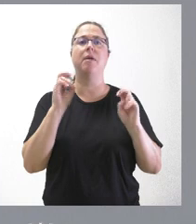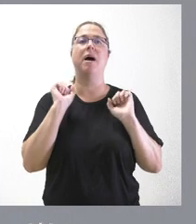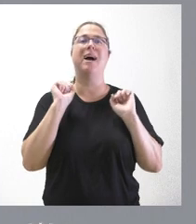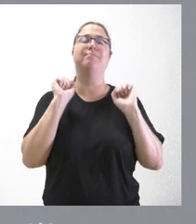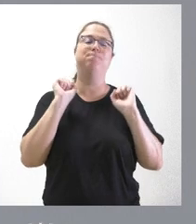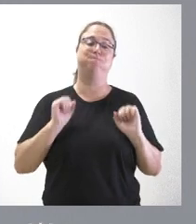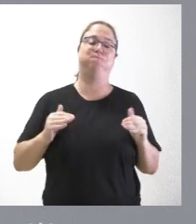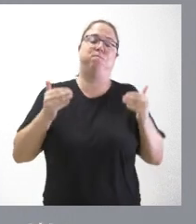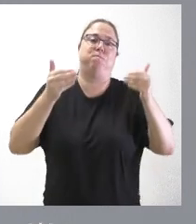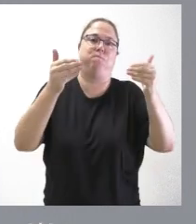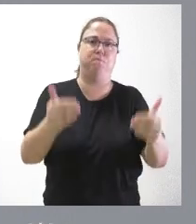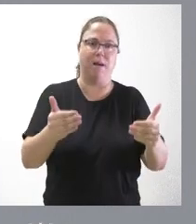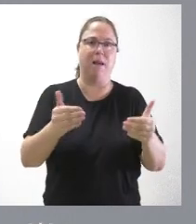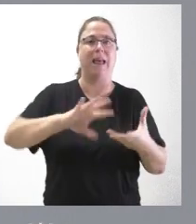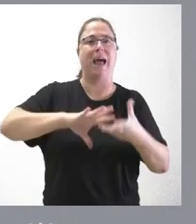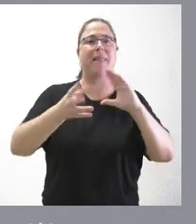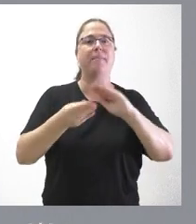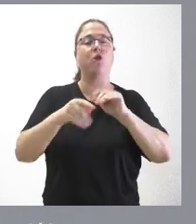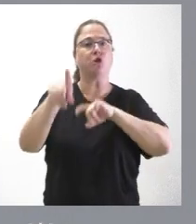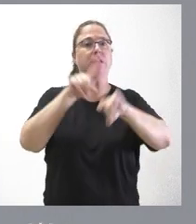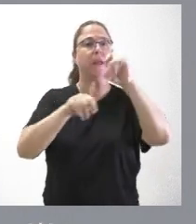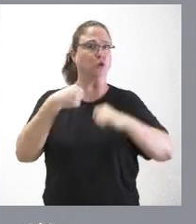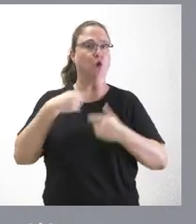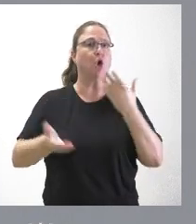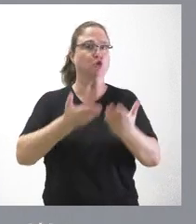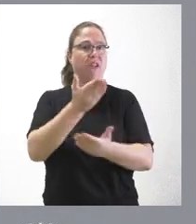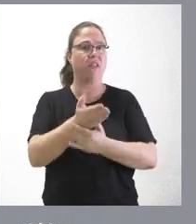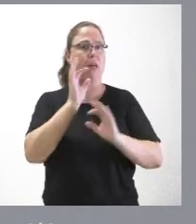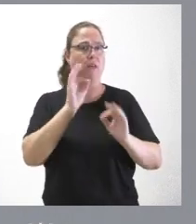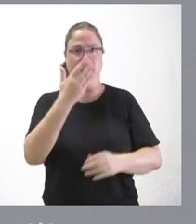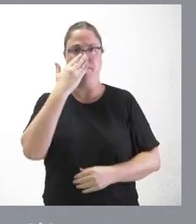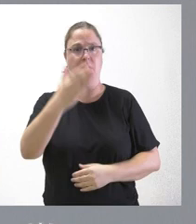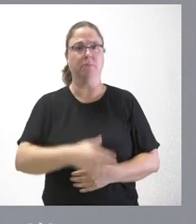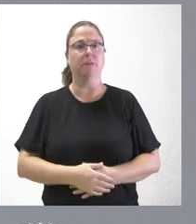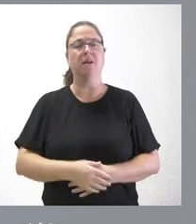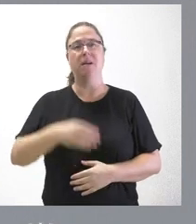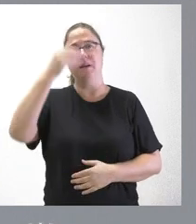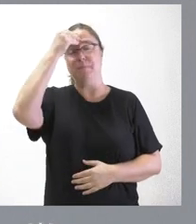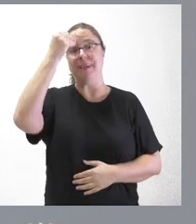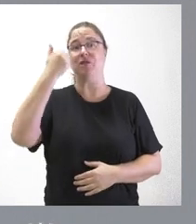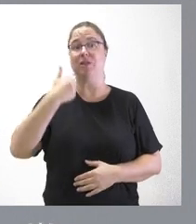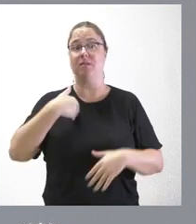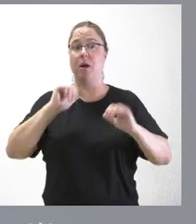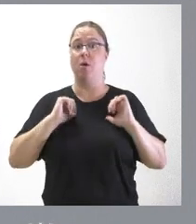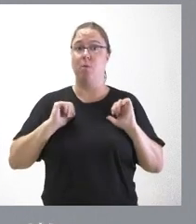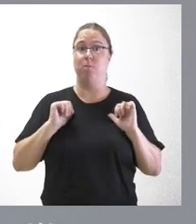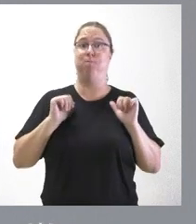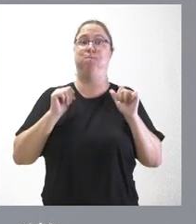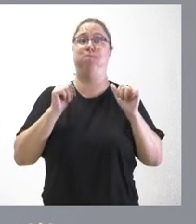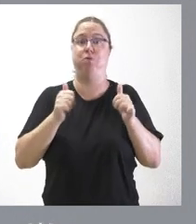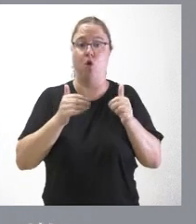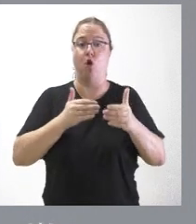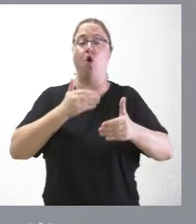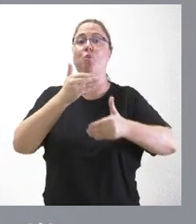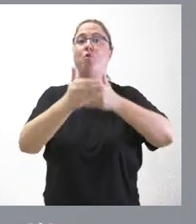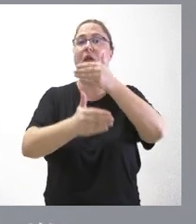selectividad. Es lo que nosotros habíamos solicitado. La verdad es que nos parecía que una vez que ya se inicia el proceso